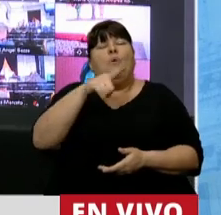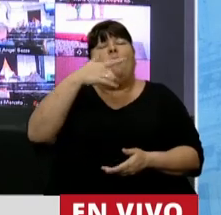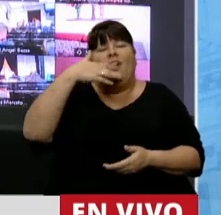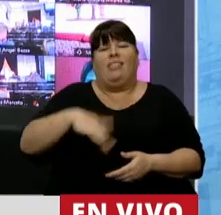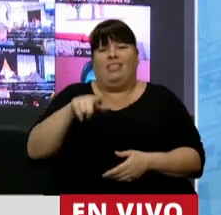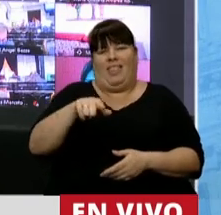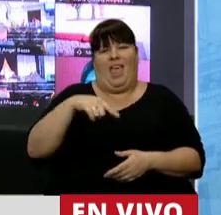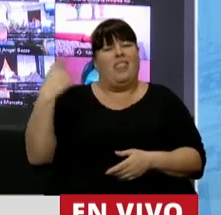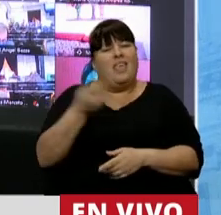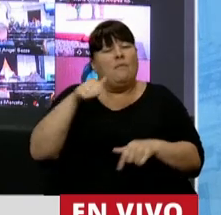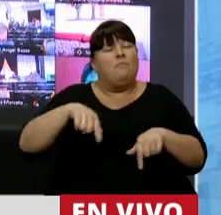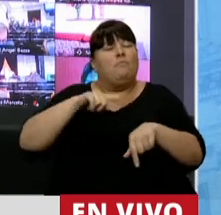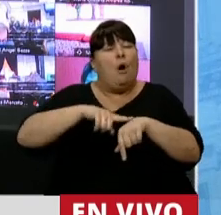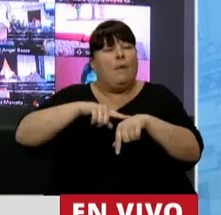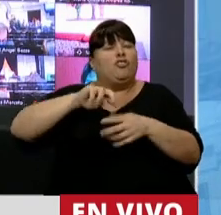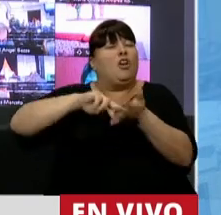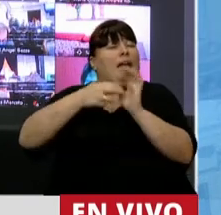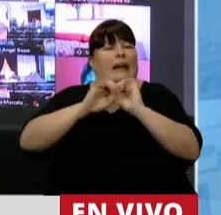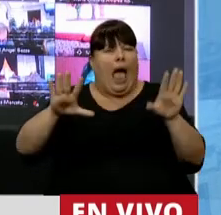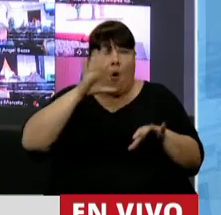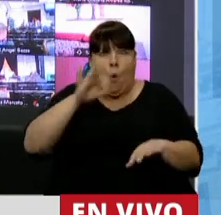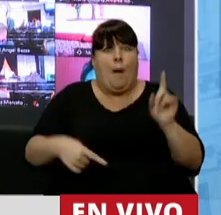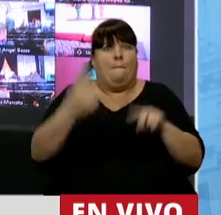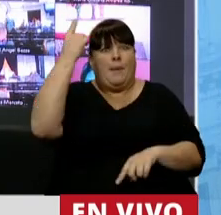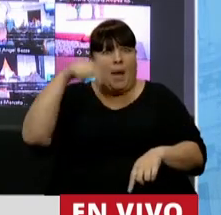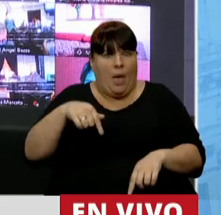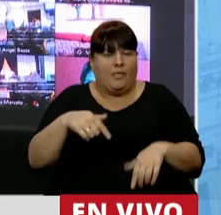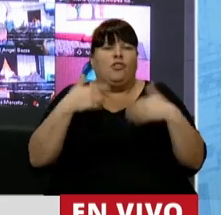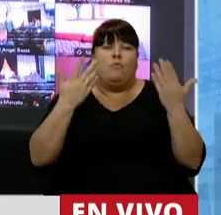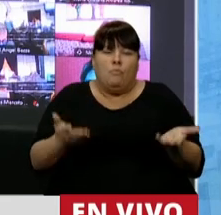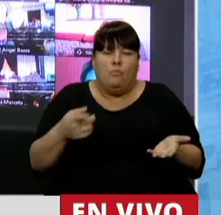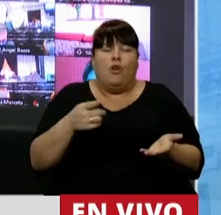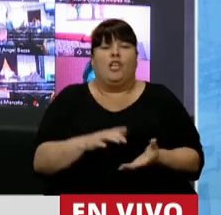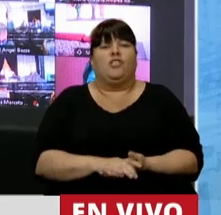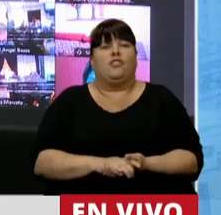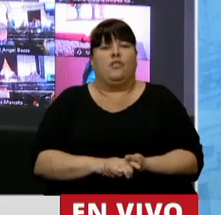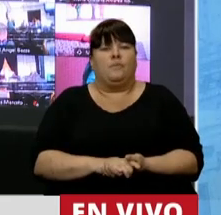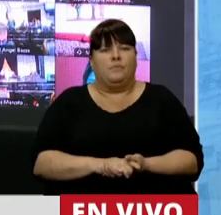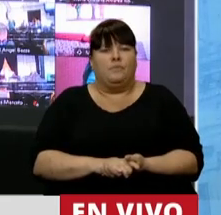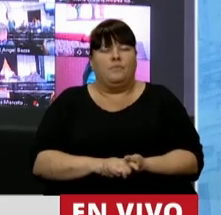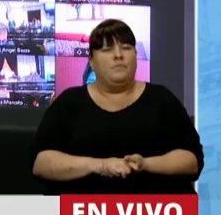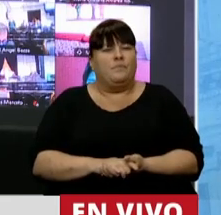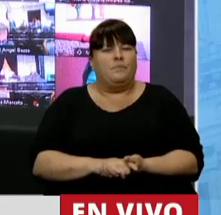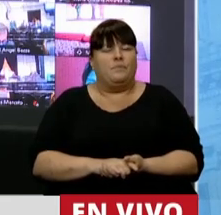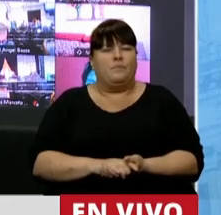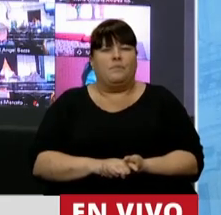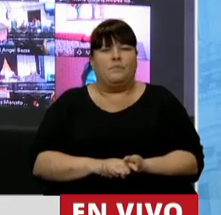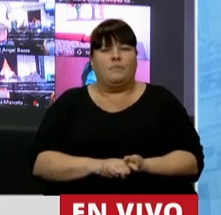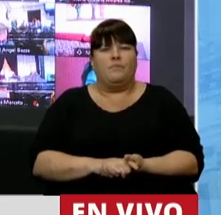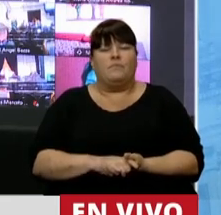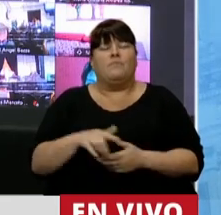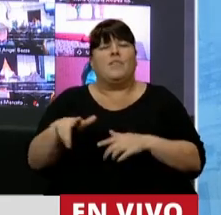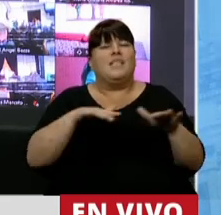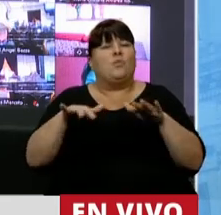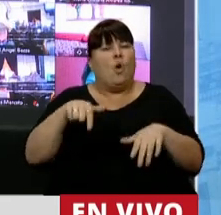que estamos frente a una crisis sin precedentes. Por esa razón, ha sido paciente. La